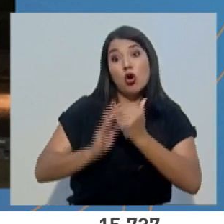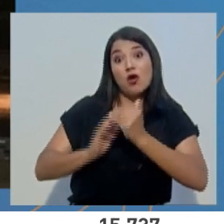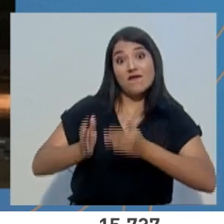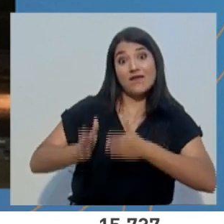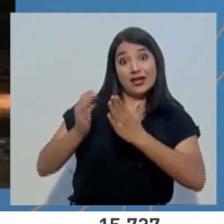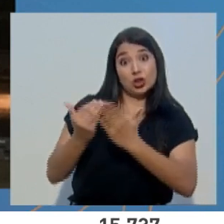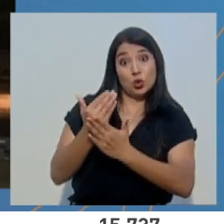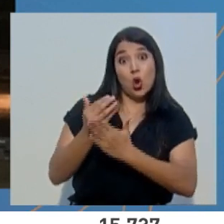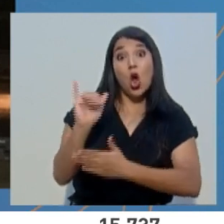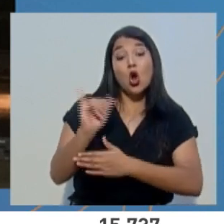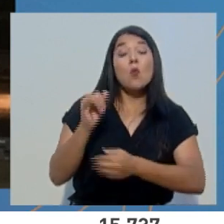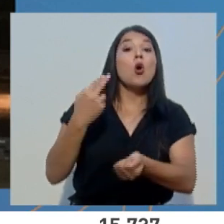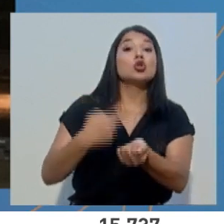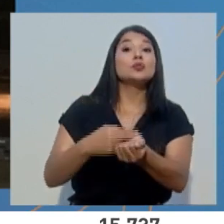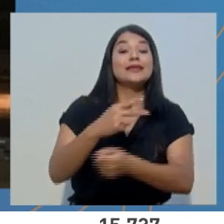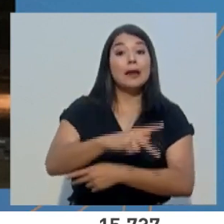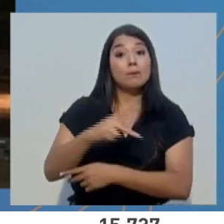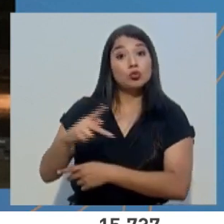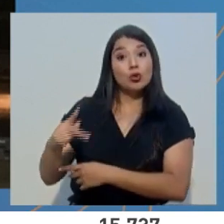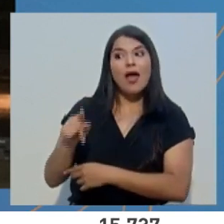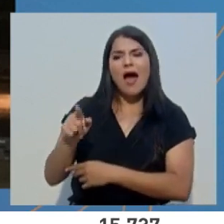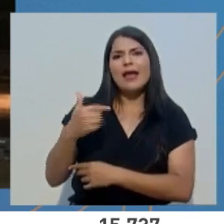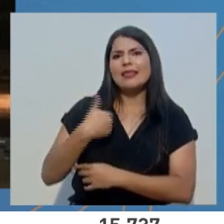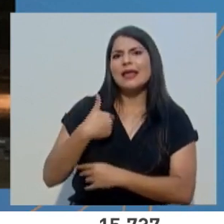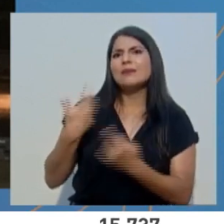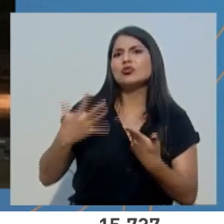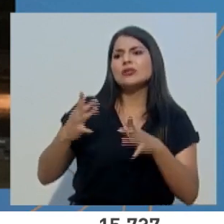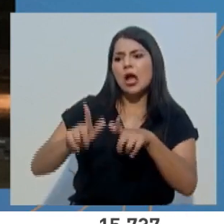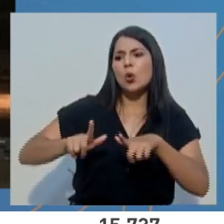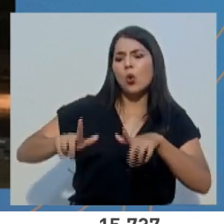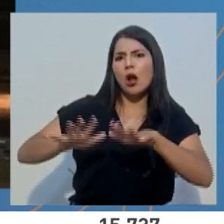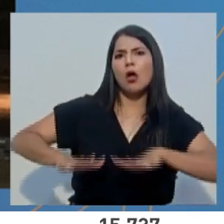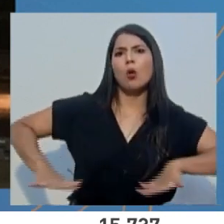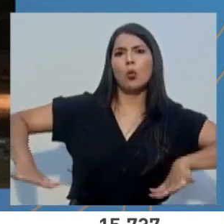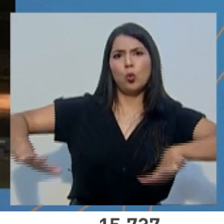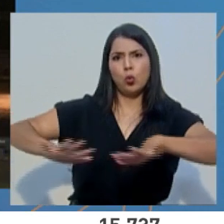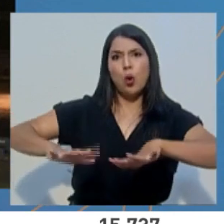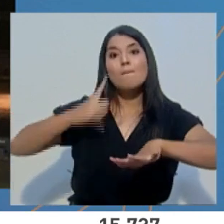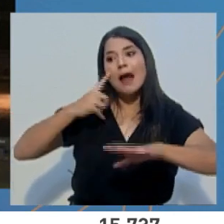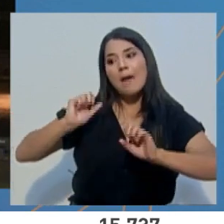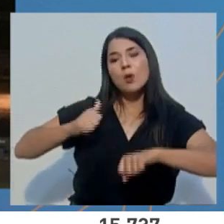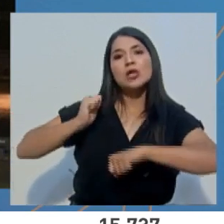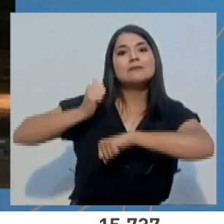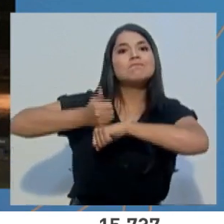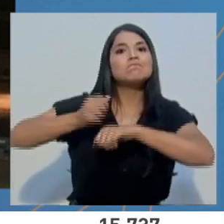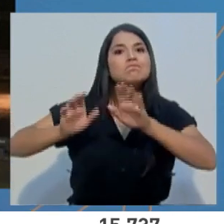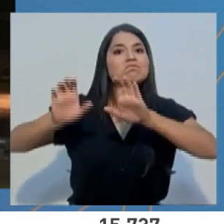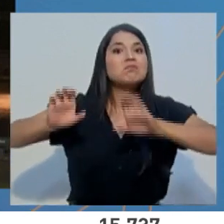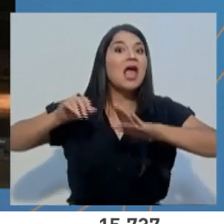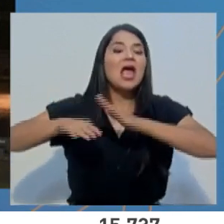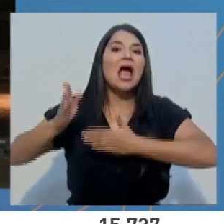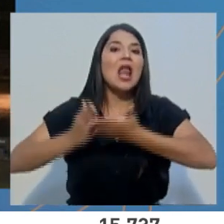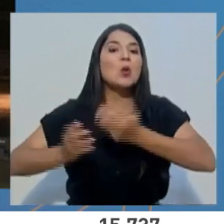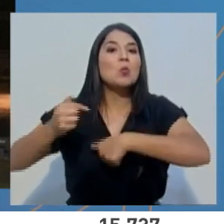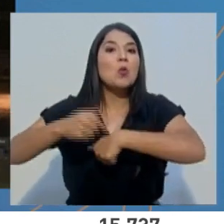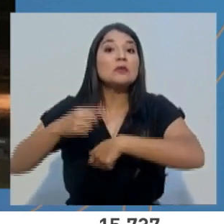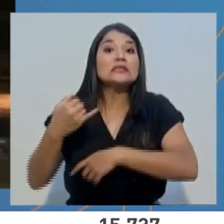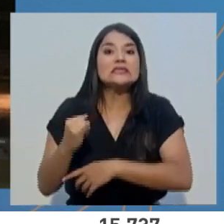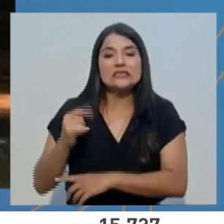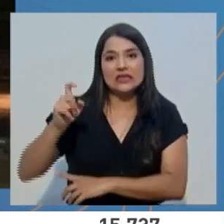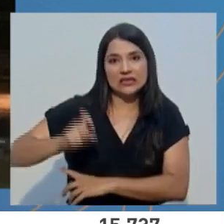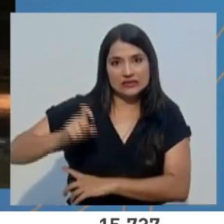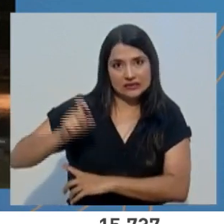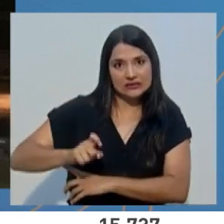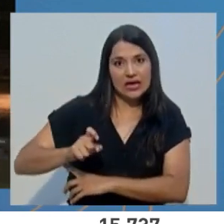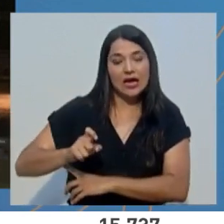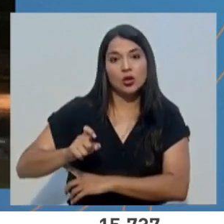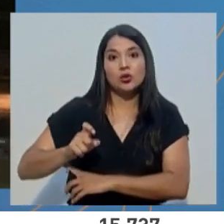nueva como el Hospital Monseñor Sanabria, tenemos espacios ya previstos para despliegue de estas unidades en caso de que fuera necesario